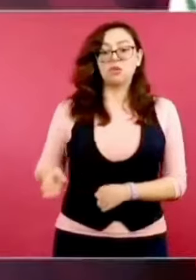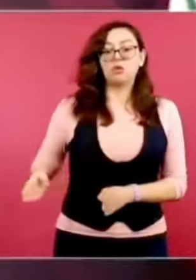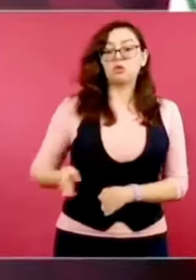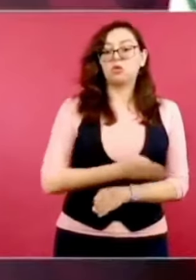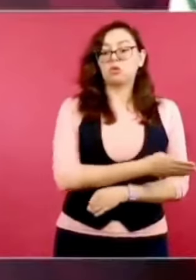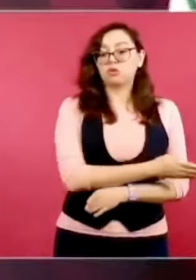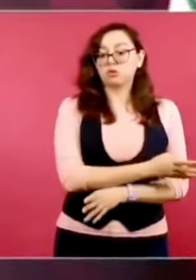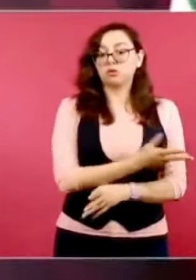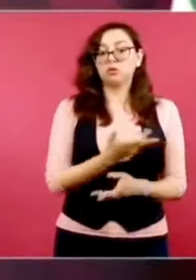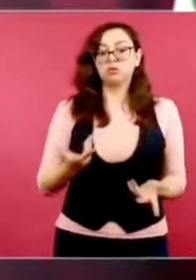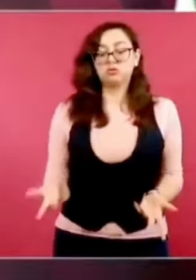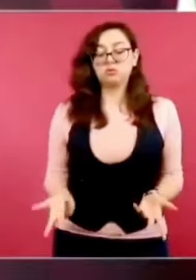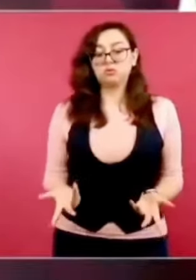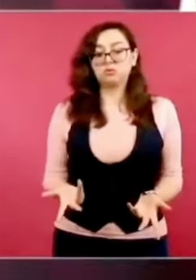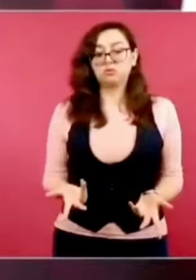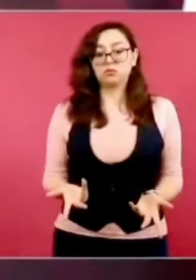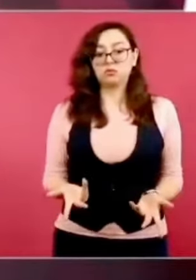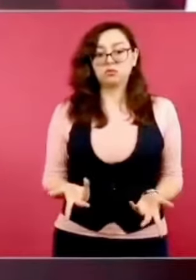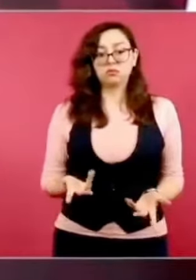antidemocracia.